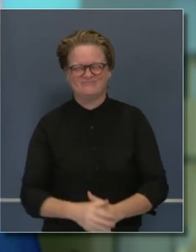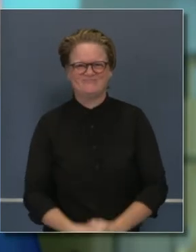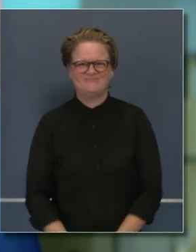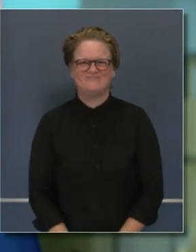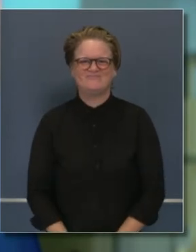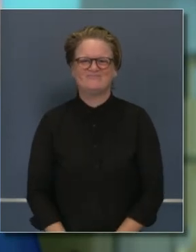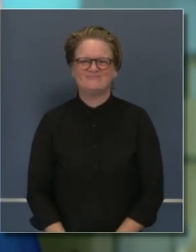vemos pronto.